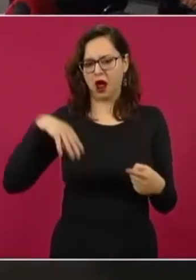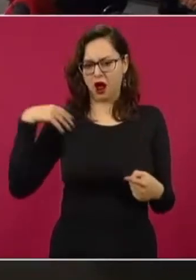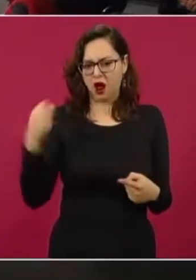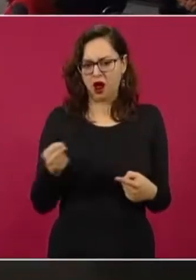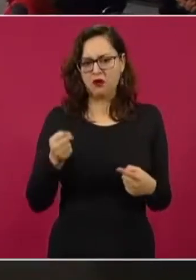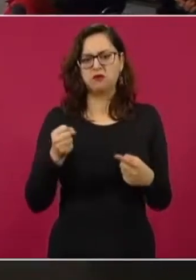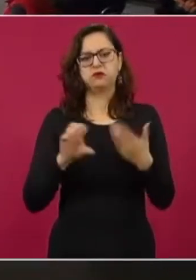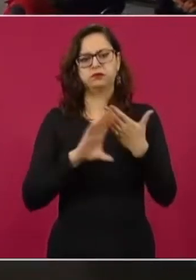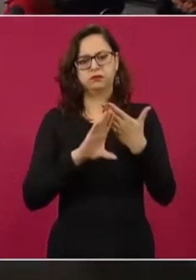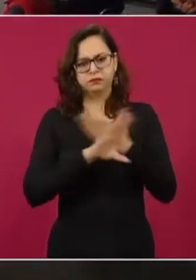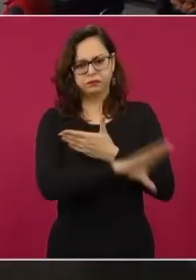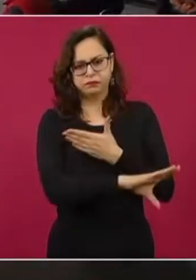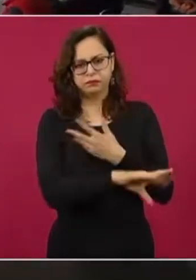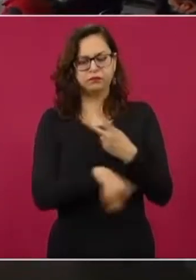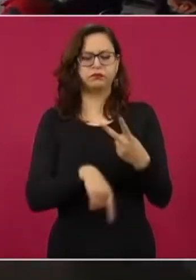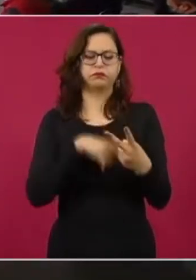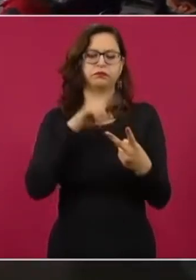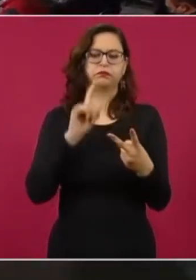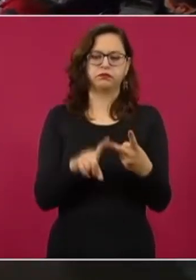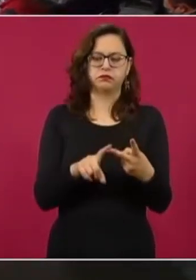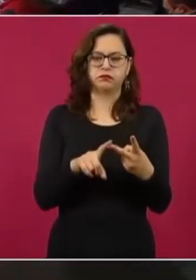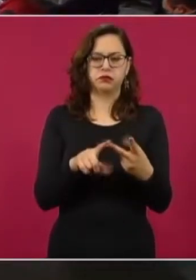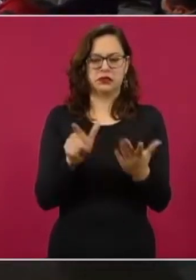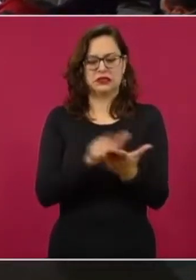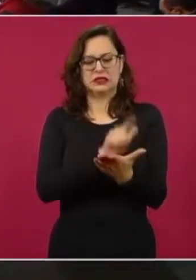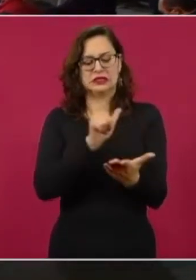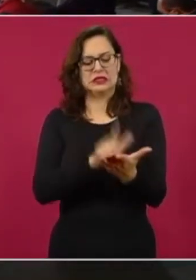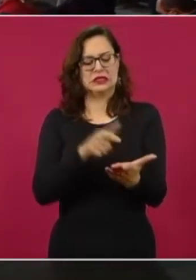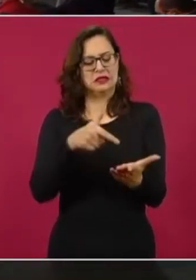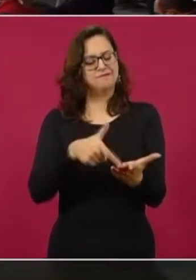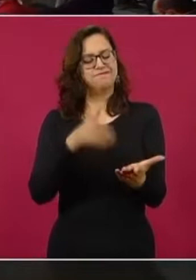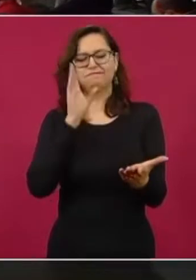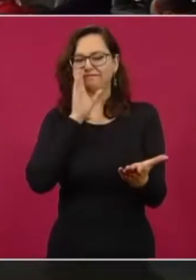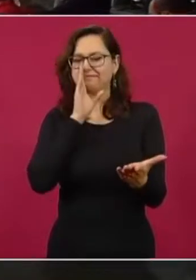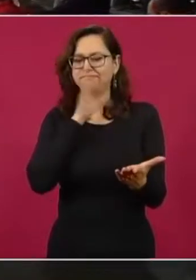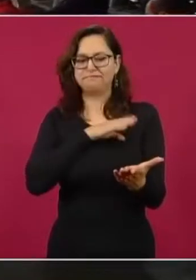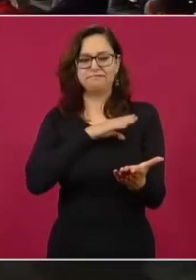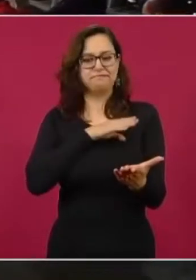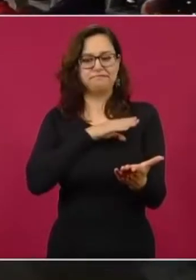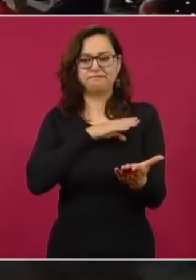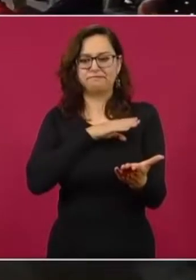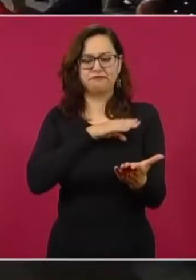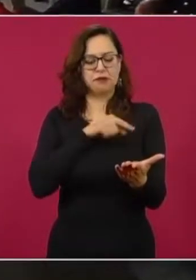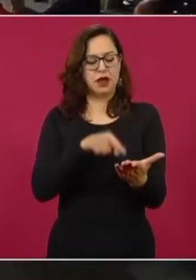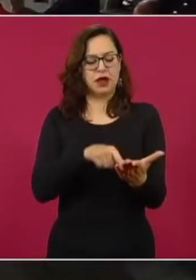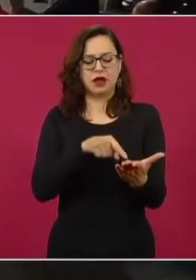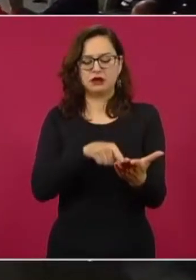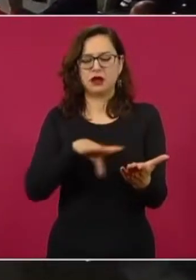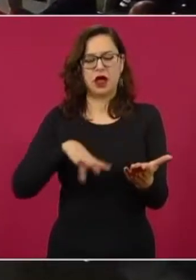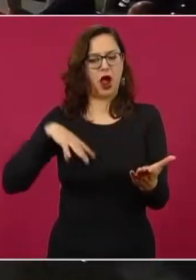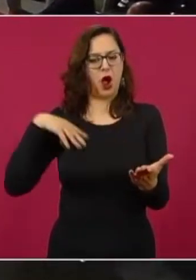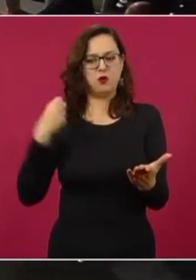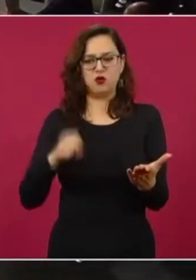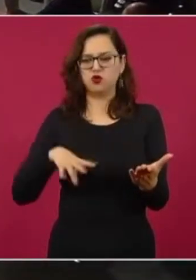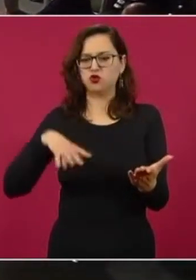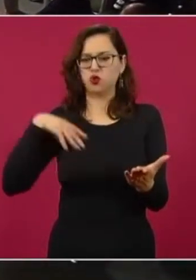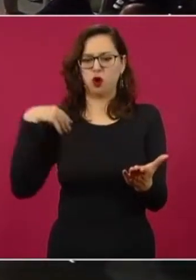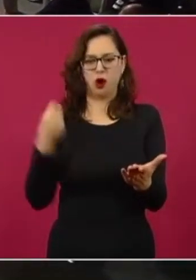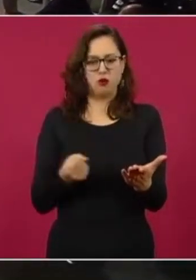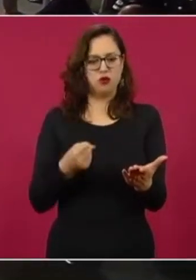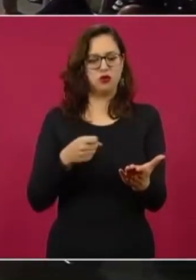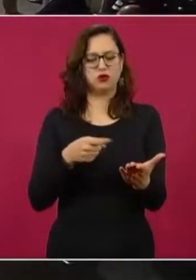que se corrija el gran abuso, que significa